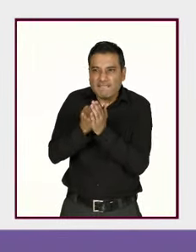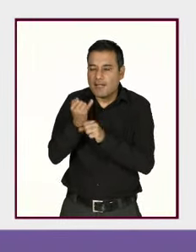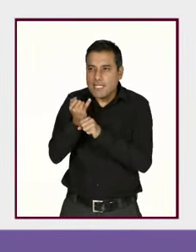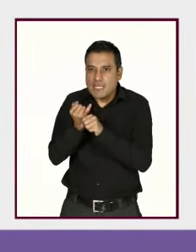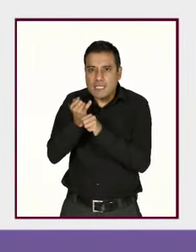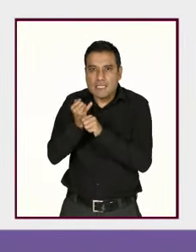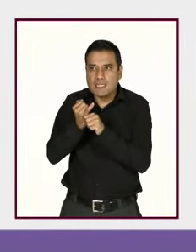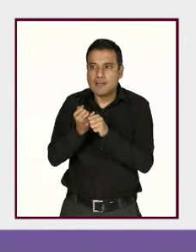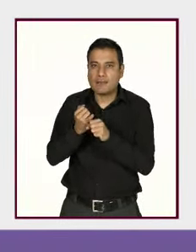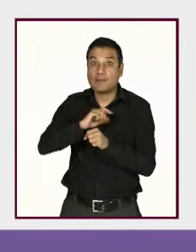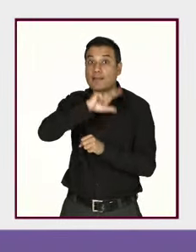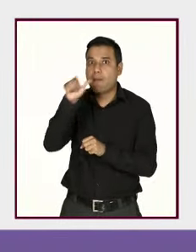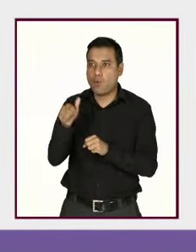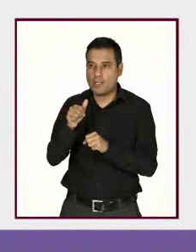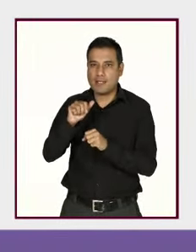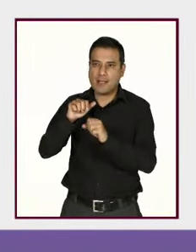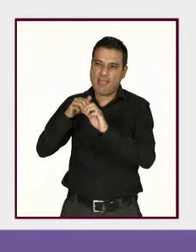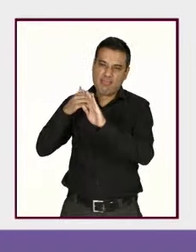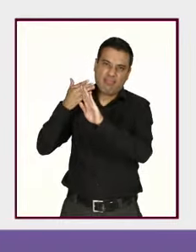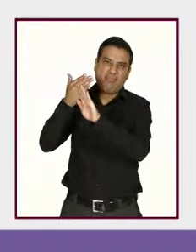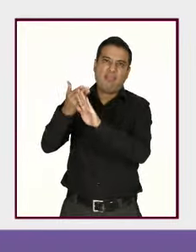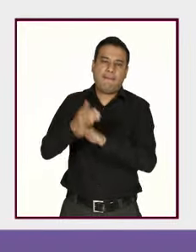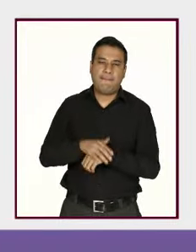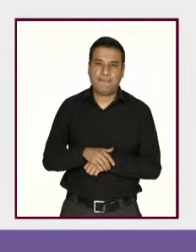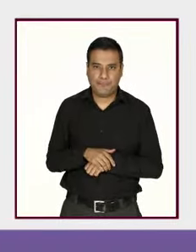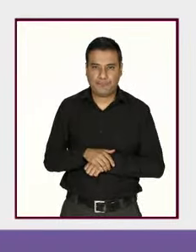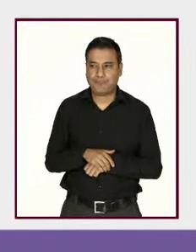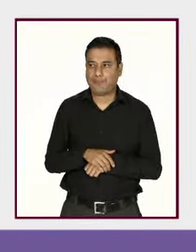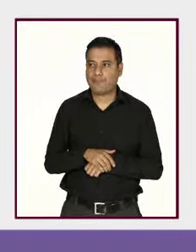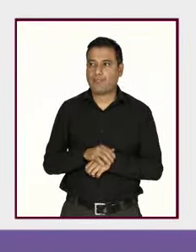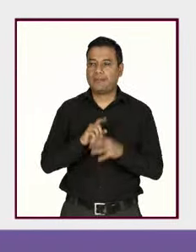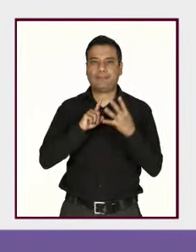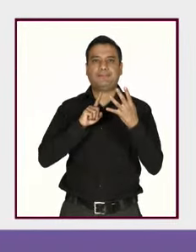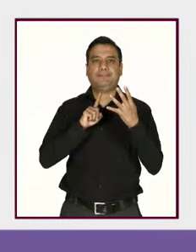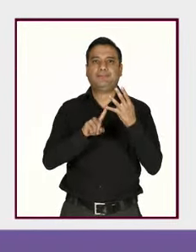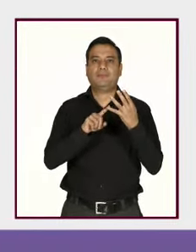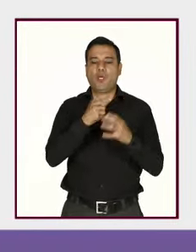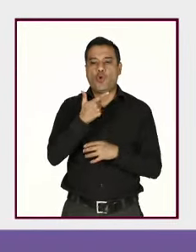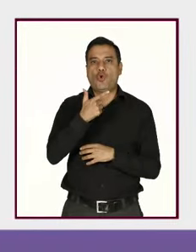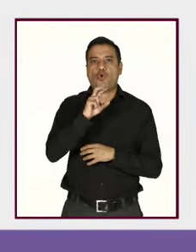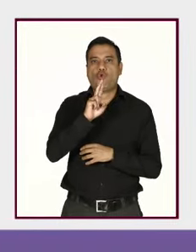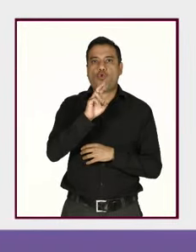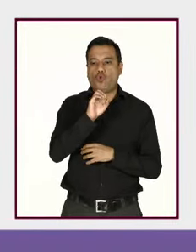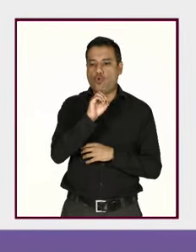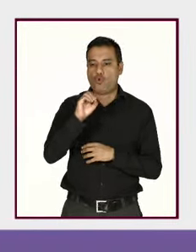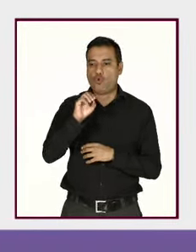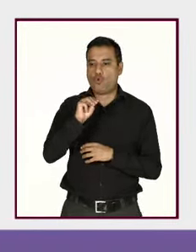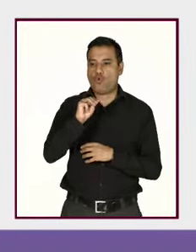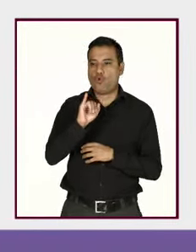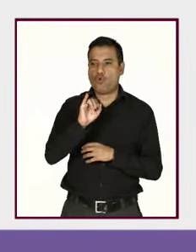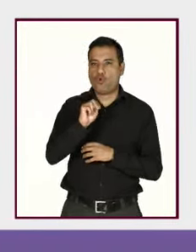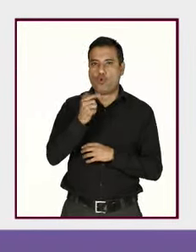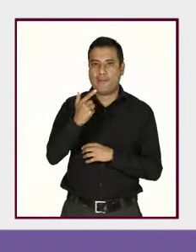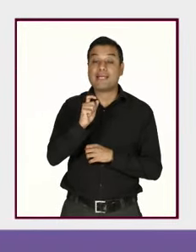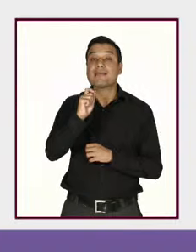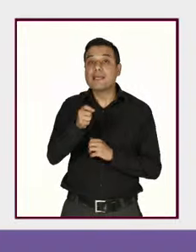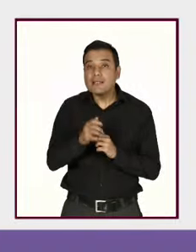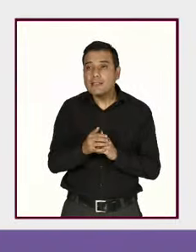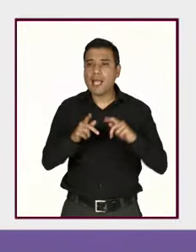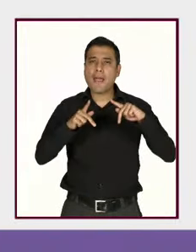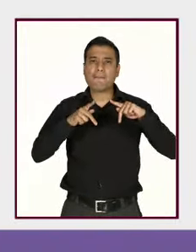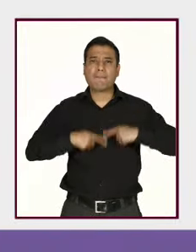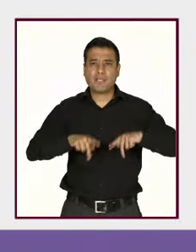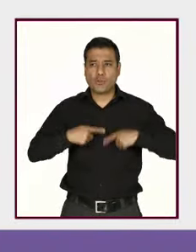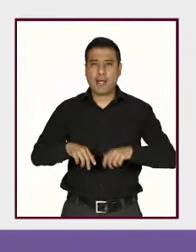para atacarla con posterioridad. El grooming, es atacar o hacerte amigo de una persona